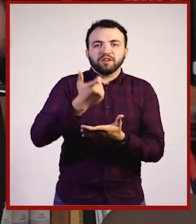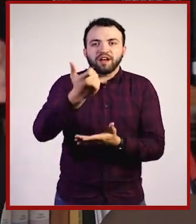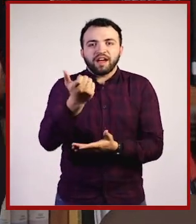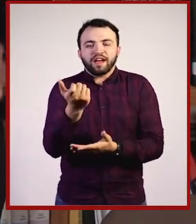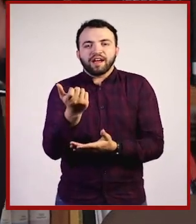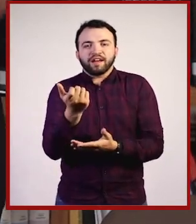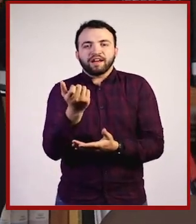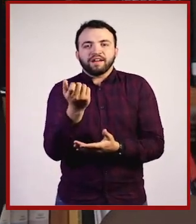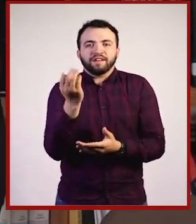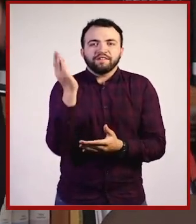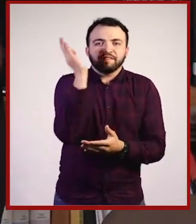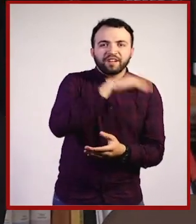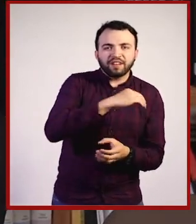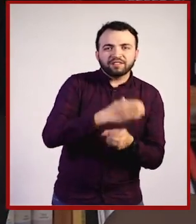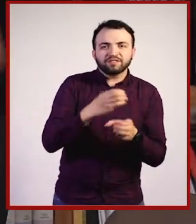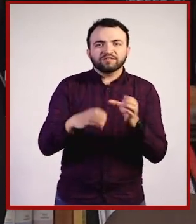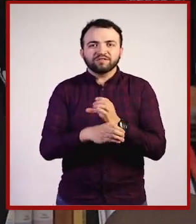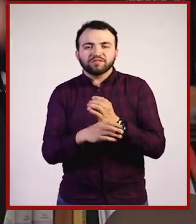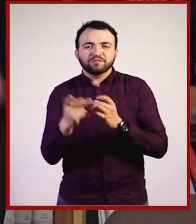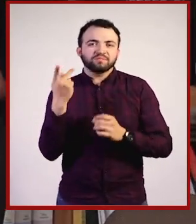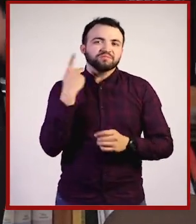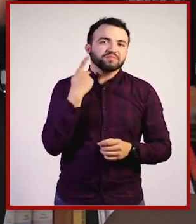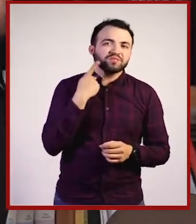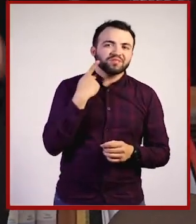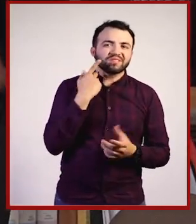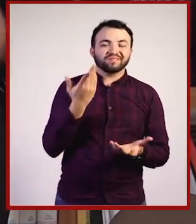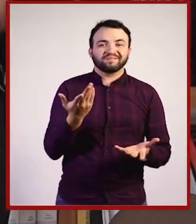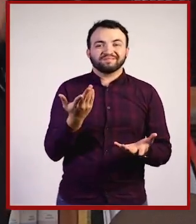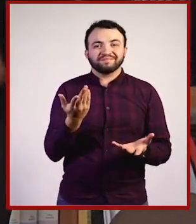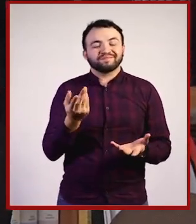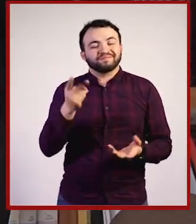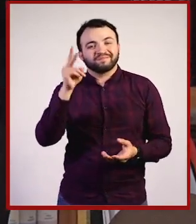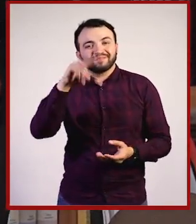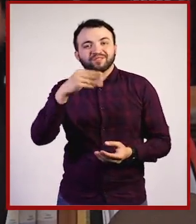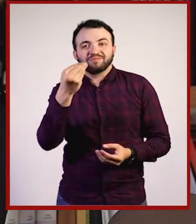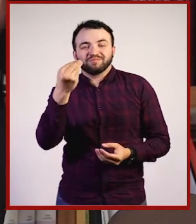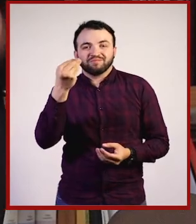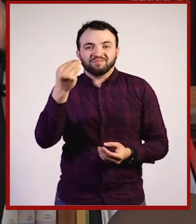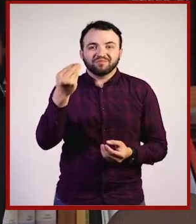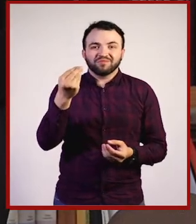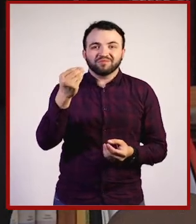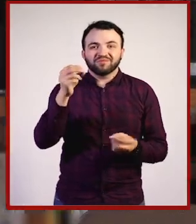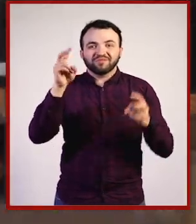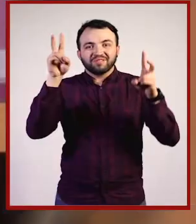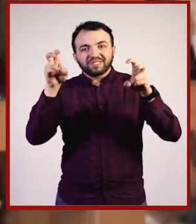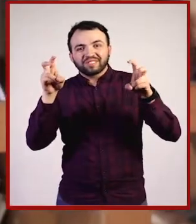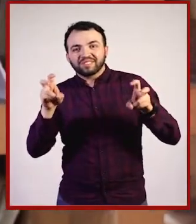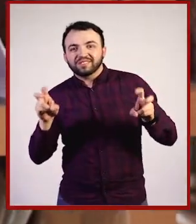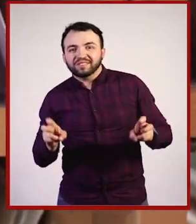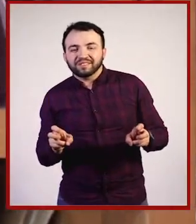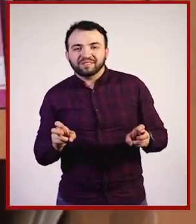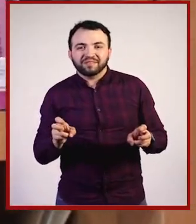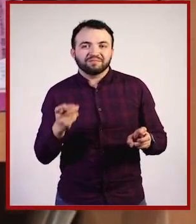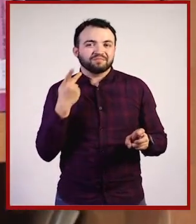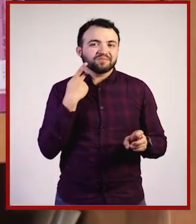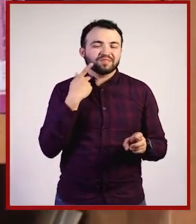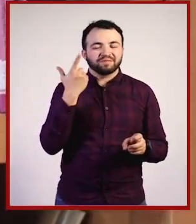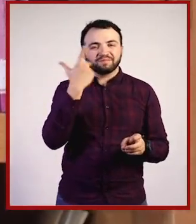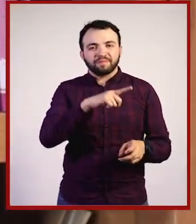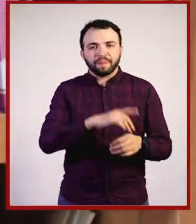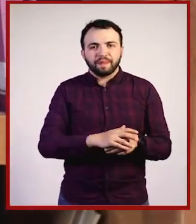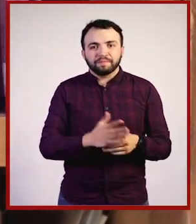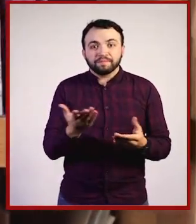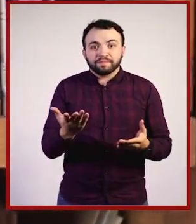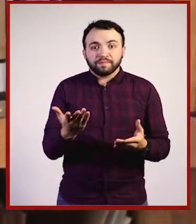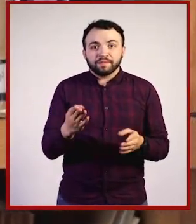nivel administrativo o a nivel político son prácticas que debemos cuestionar y poner sobre la mesa. Es una reflexión obligada